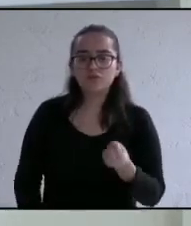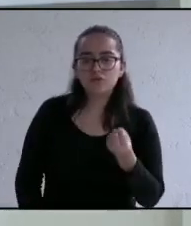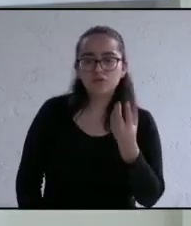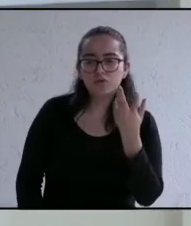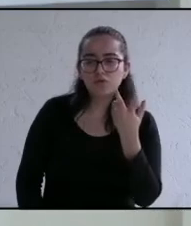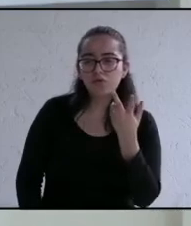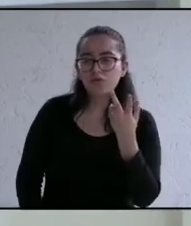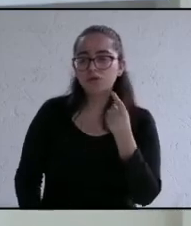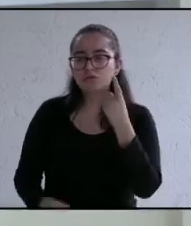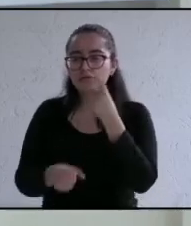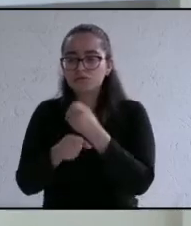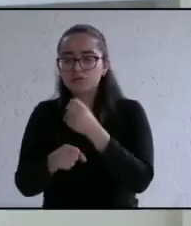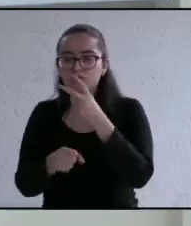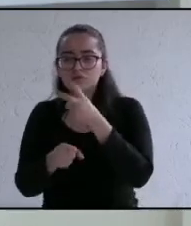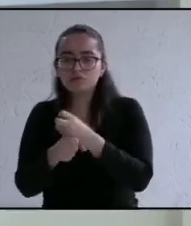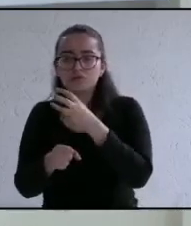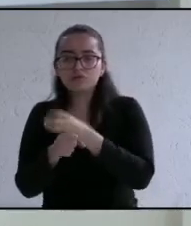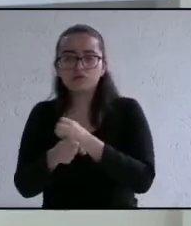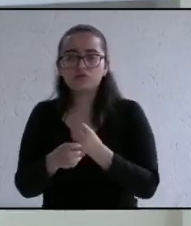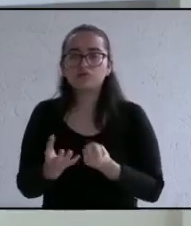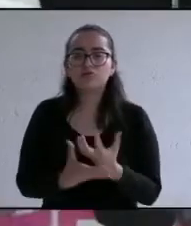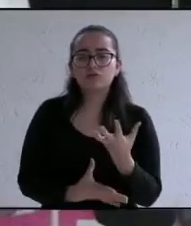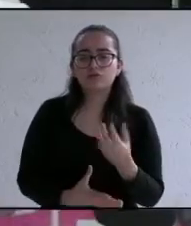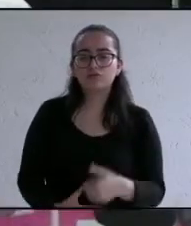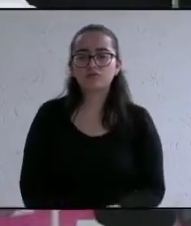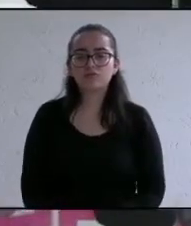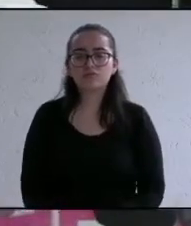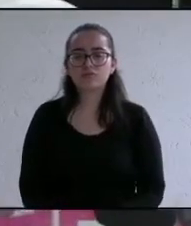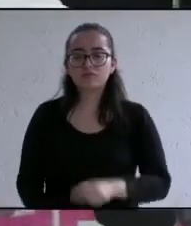y con cuántos en el tercero adelante candidato